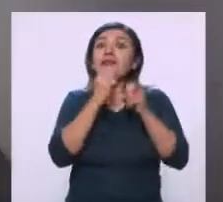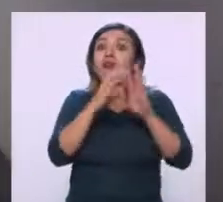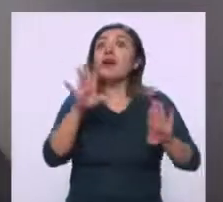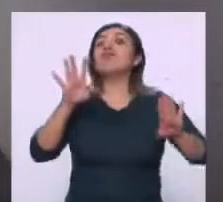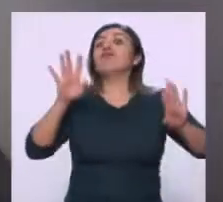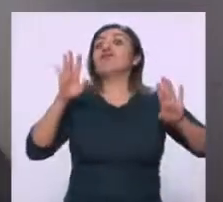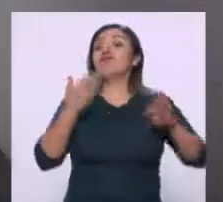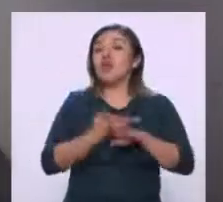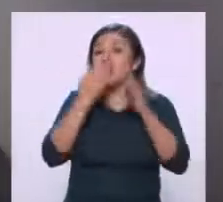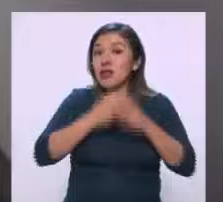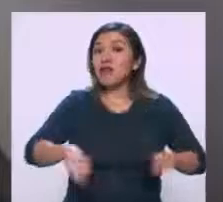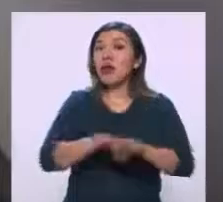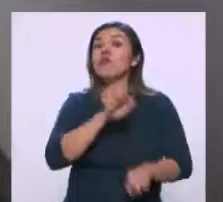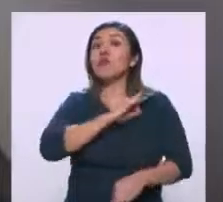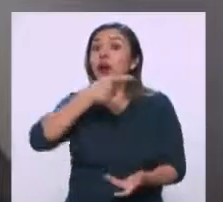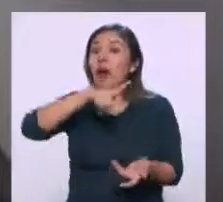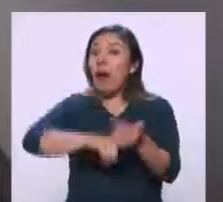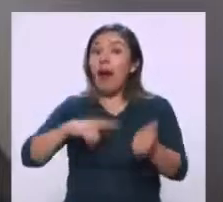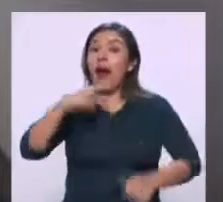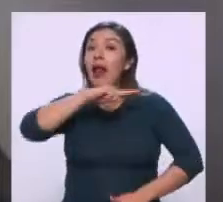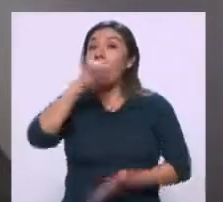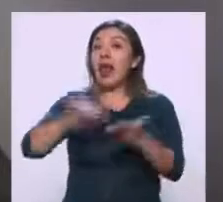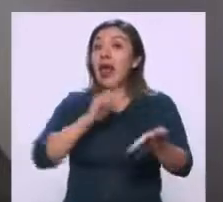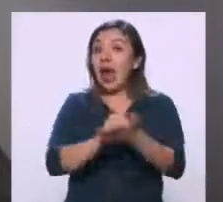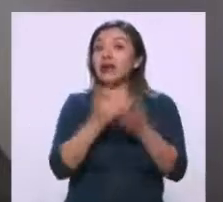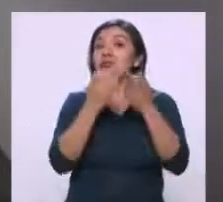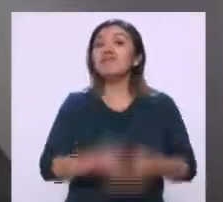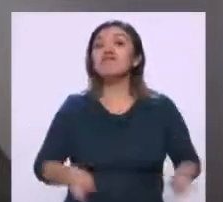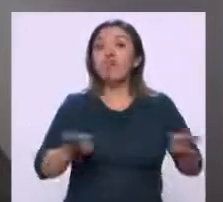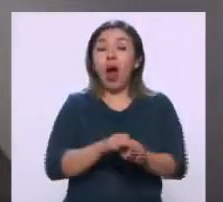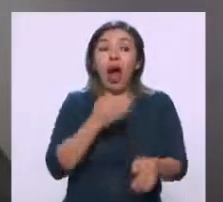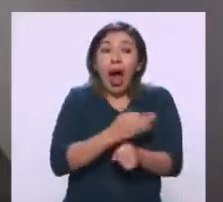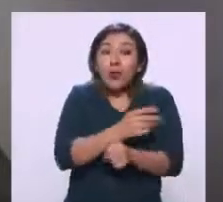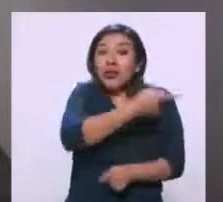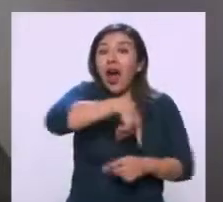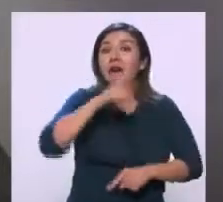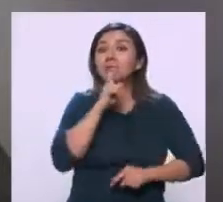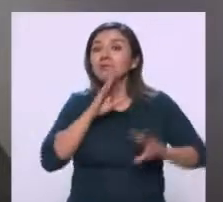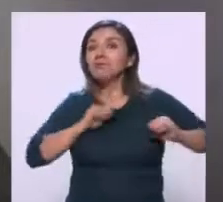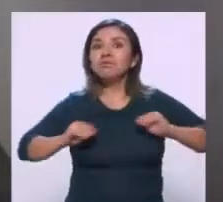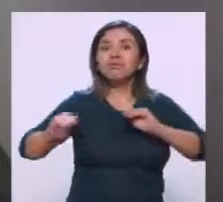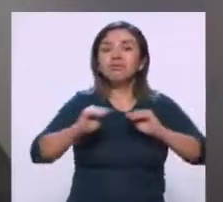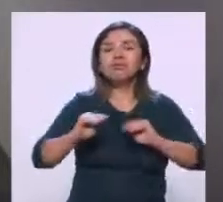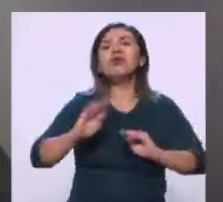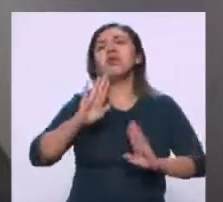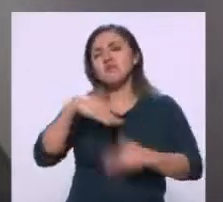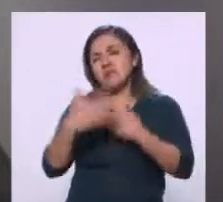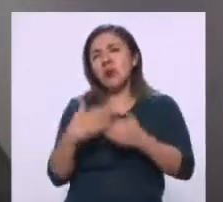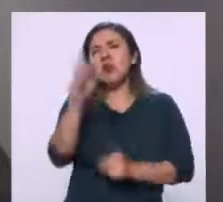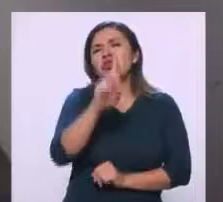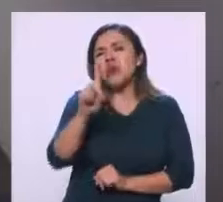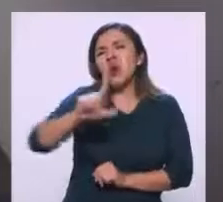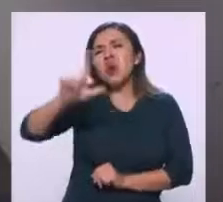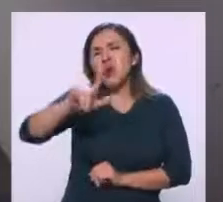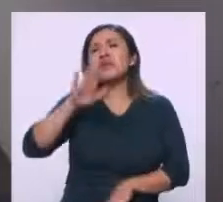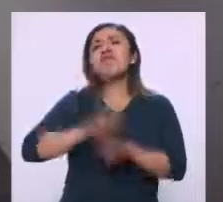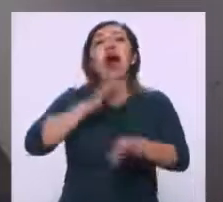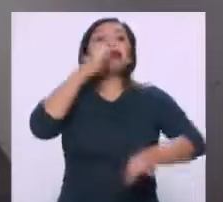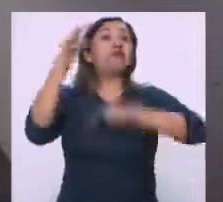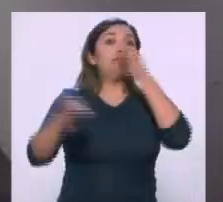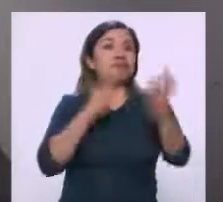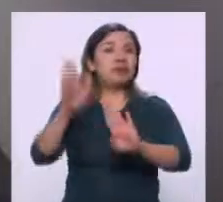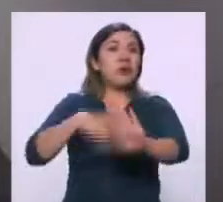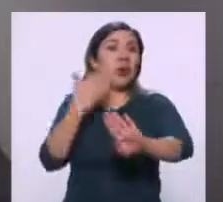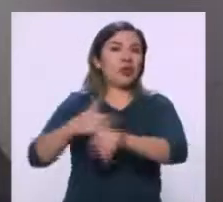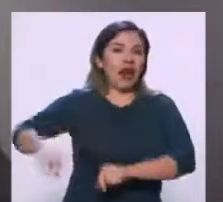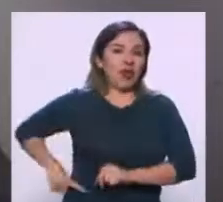puede tener consecuencias legales importantes. Y ahorita estos ejércitos están callados. Seguramente el domingo o el lunes van a salir con una gran operación